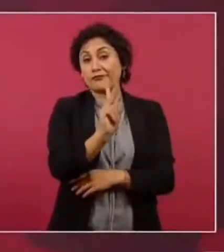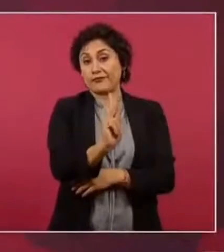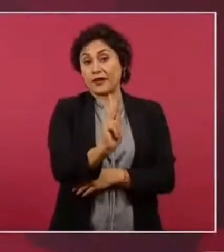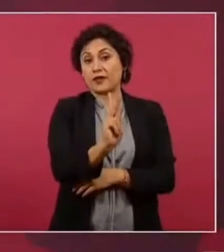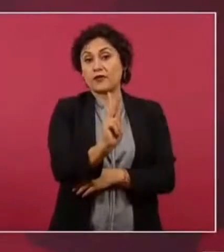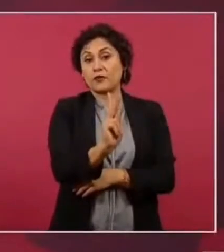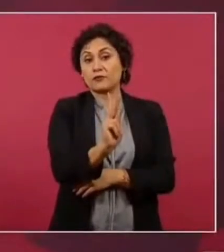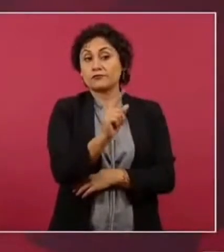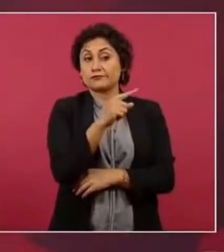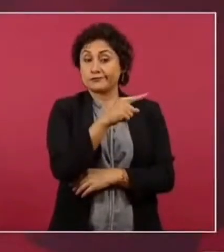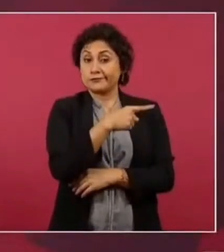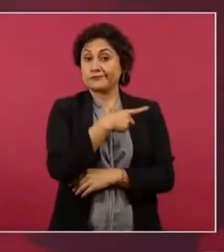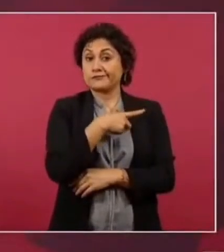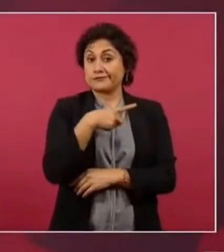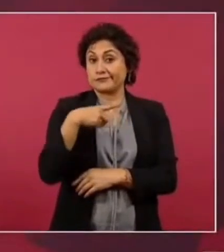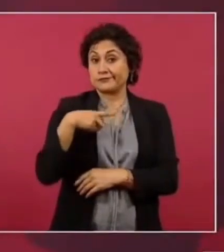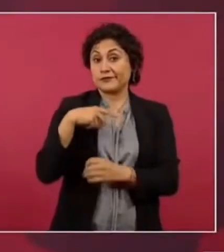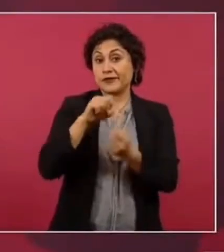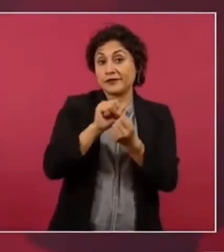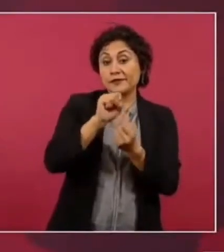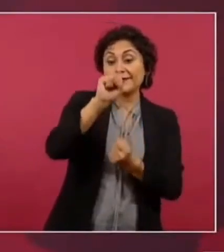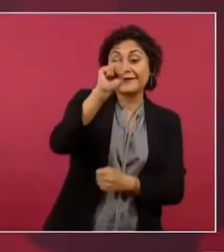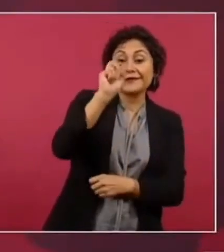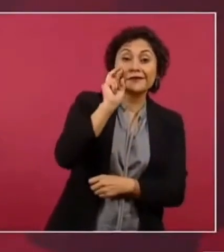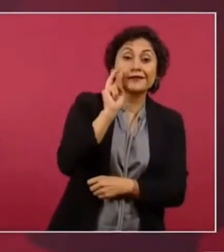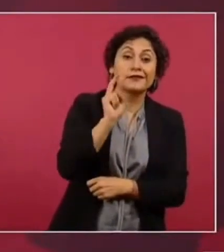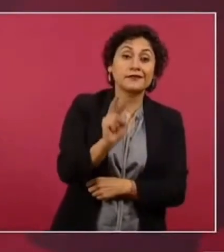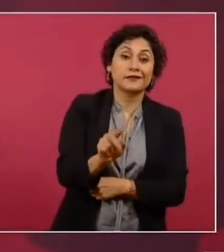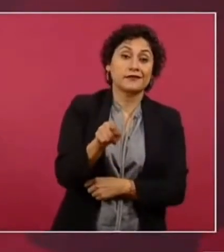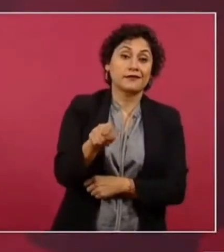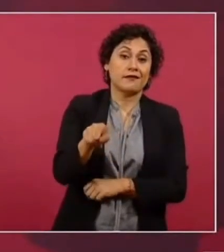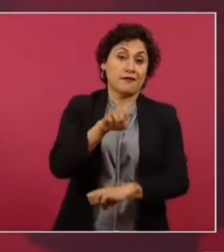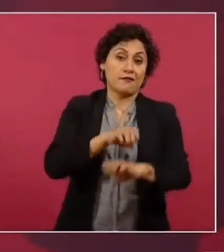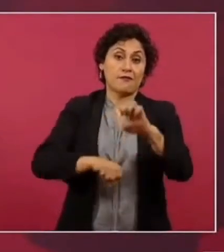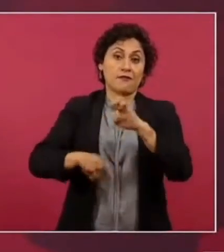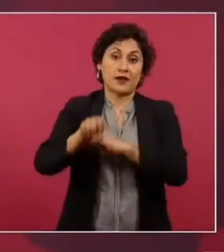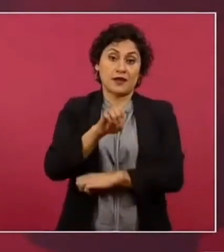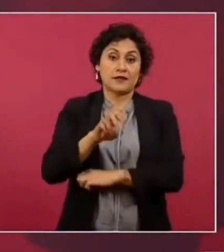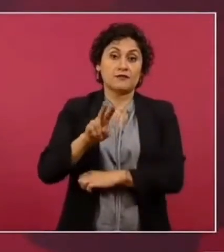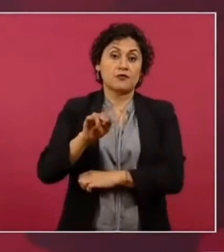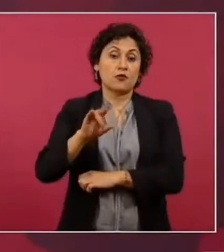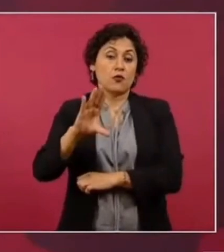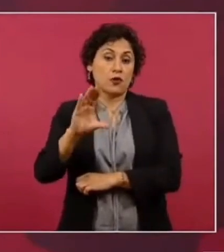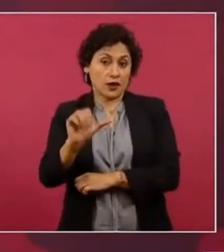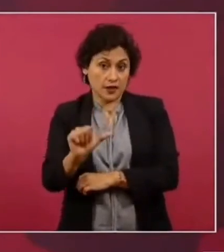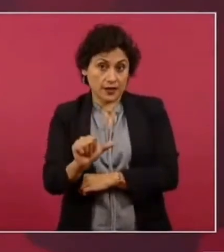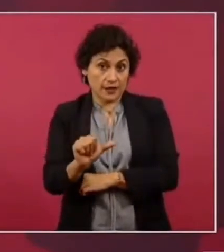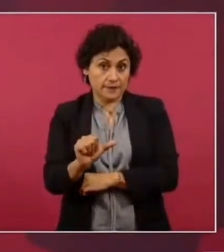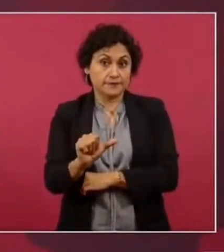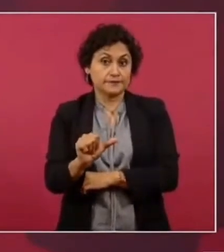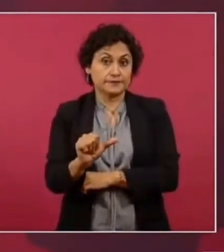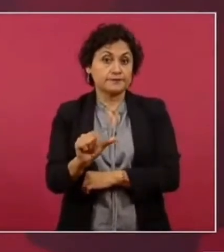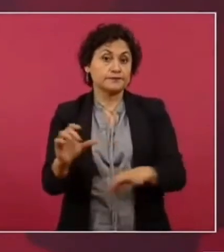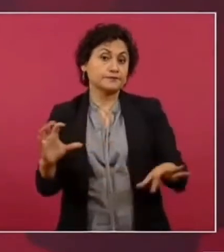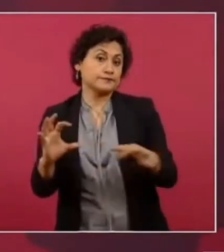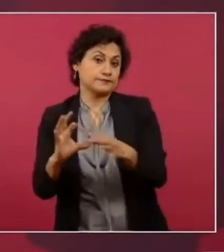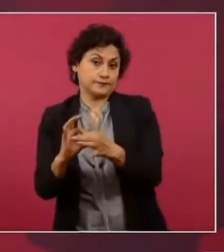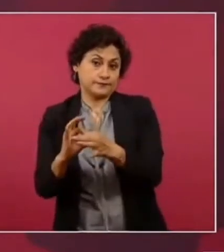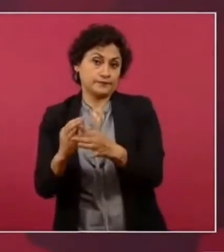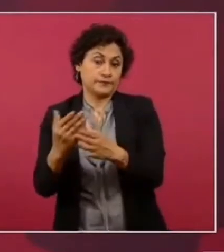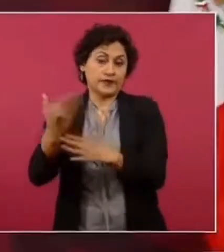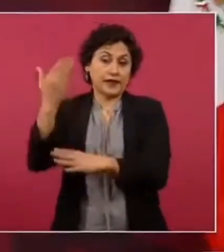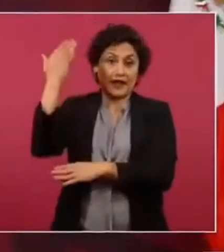que esa empresa Vulcan en complicidad con las anteriores